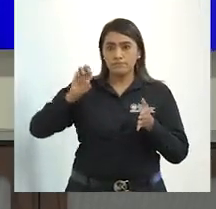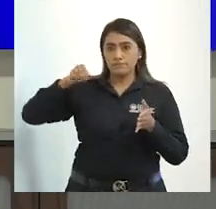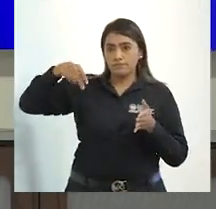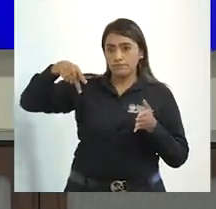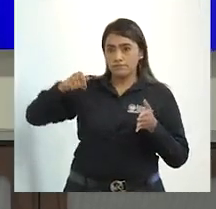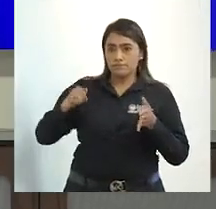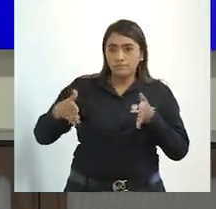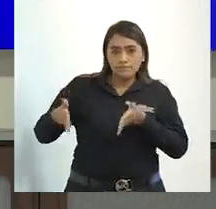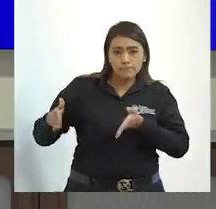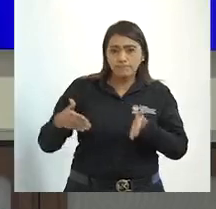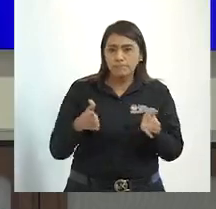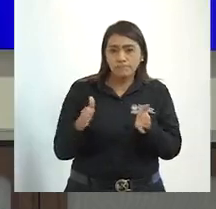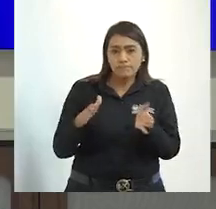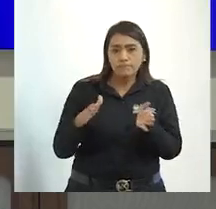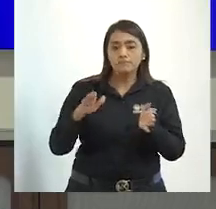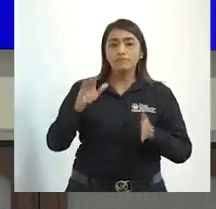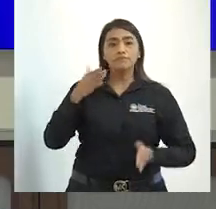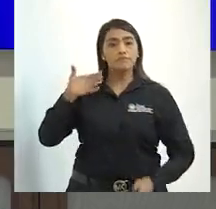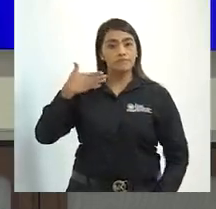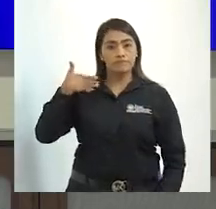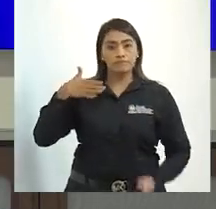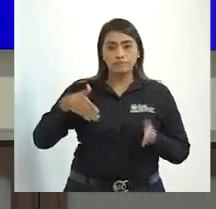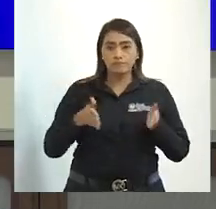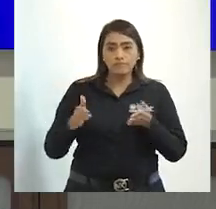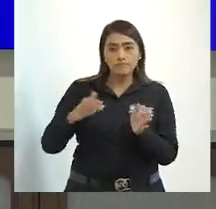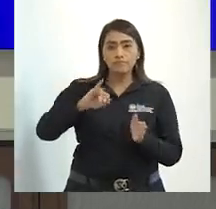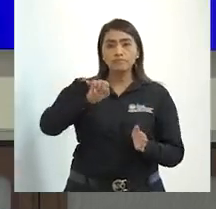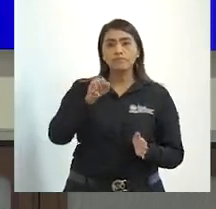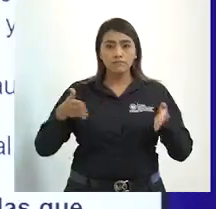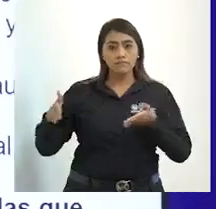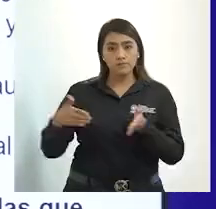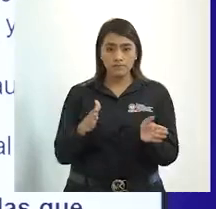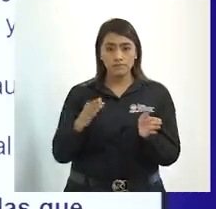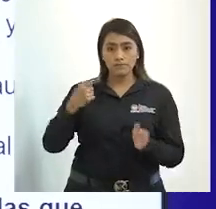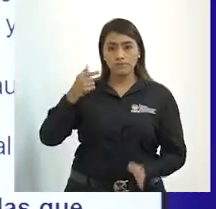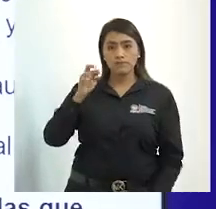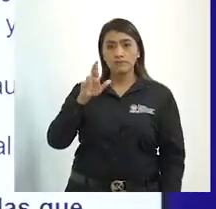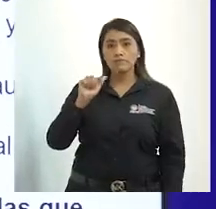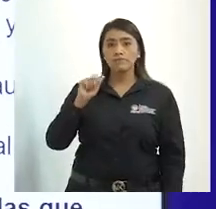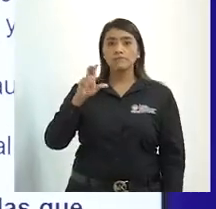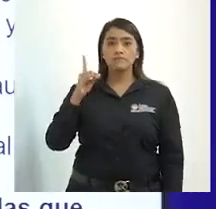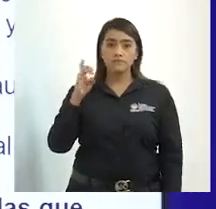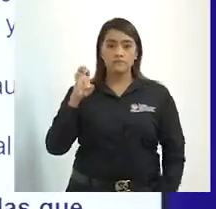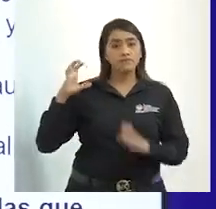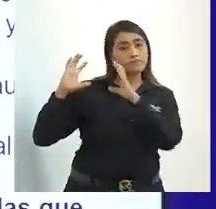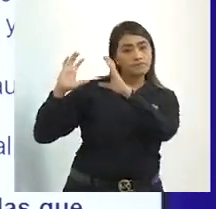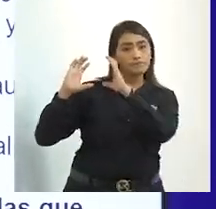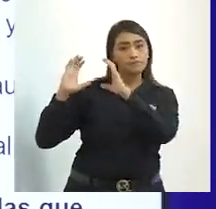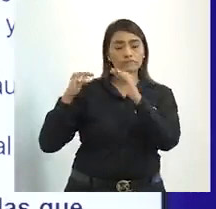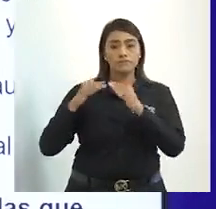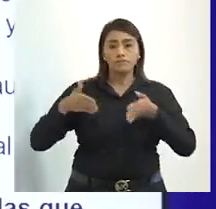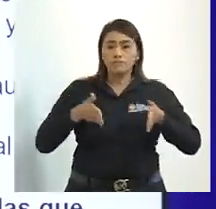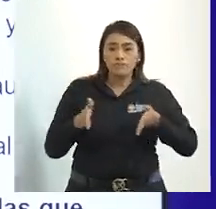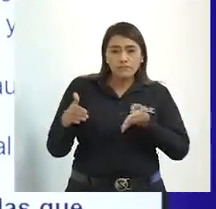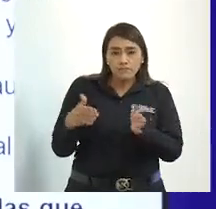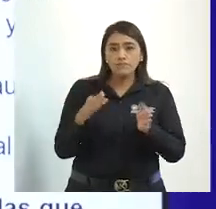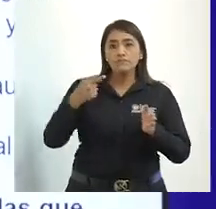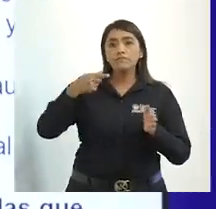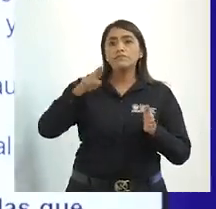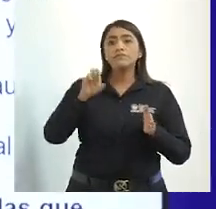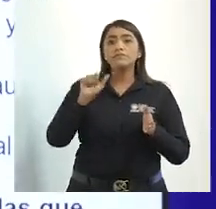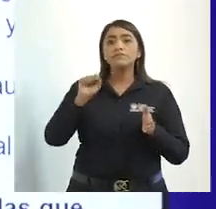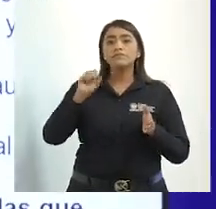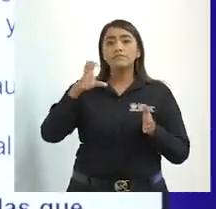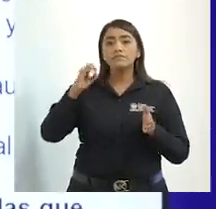Grande de San Miguel, río Jiboas, río Grande de Sonzonate, la cuenca también del río Huascorán en el departamento